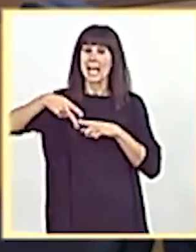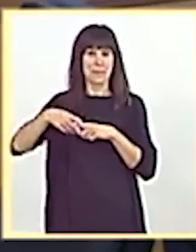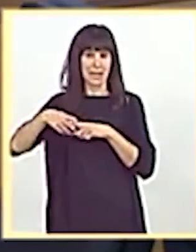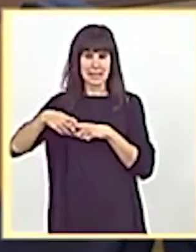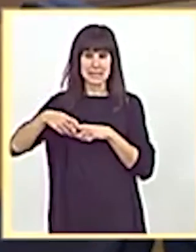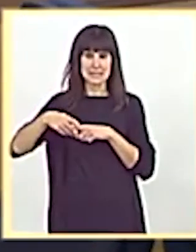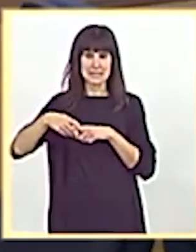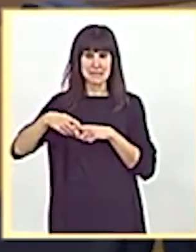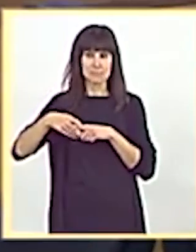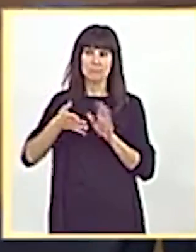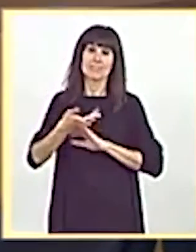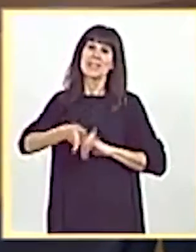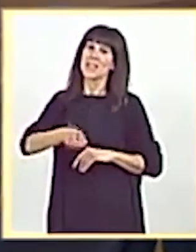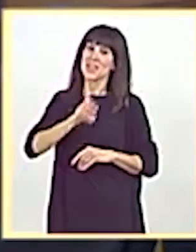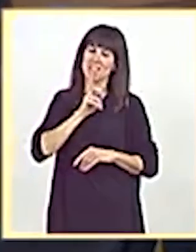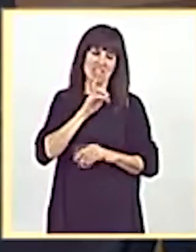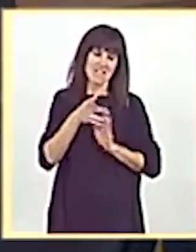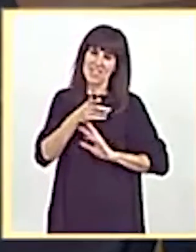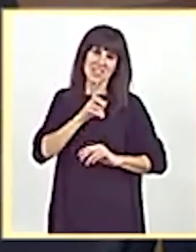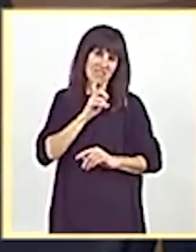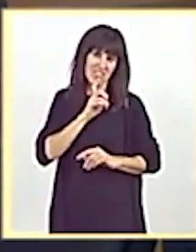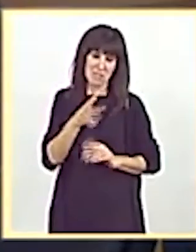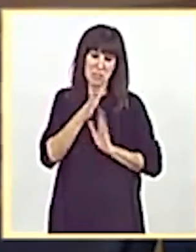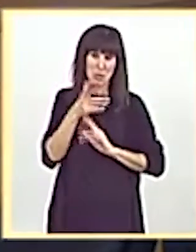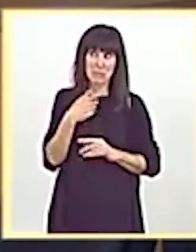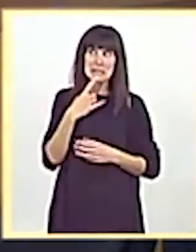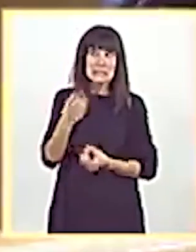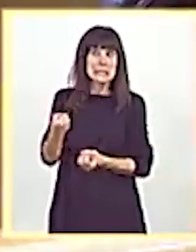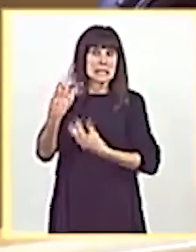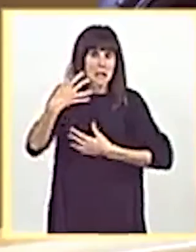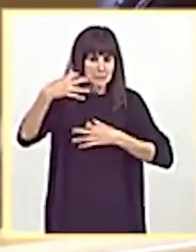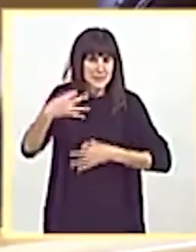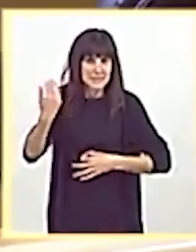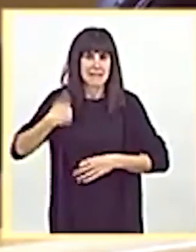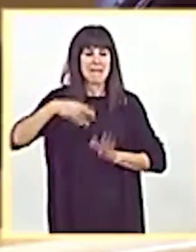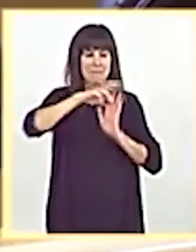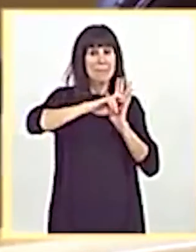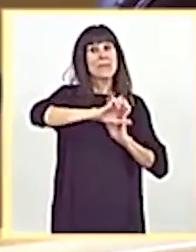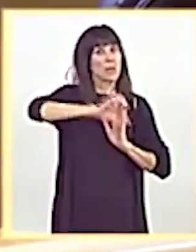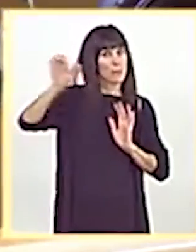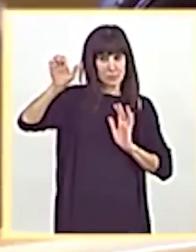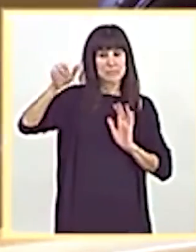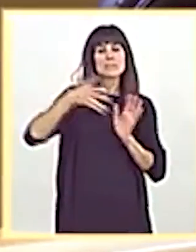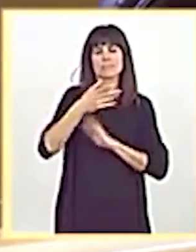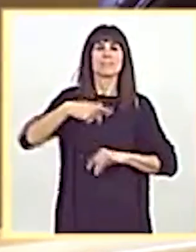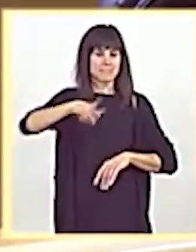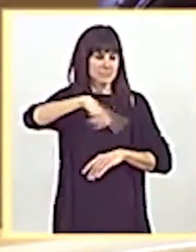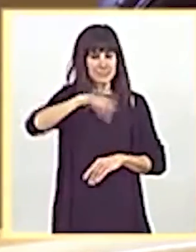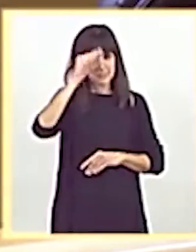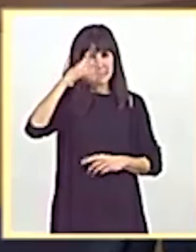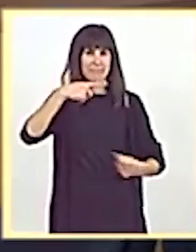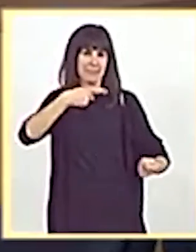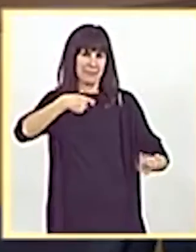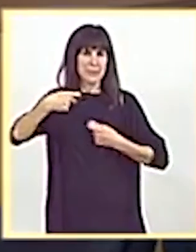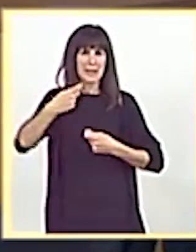Pero difícilmente podemos ir a esa después de la sentencia y del reglamento europeo. Por lo tanto, nosotros hemos planteado la mesa de negociación